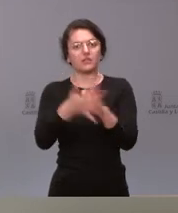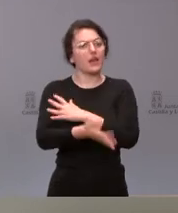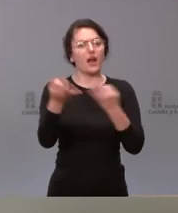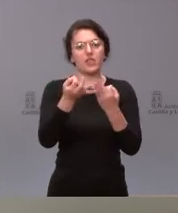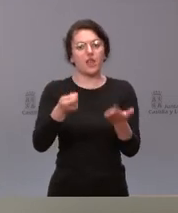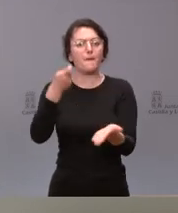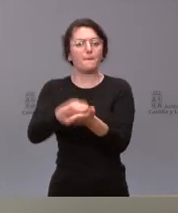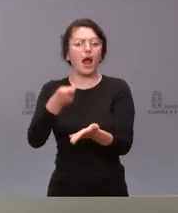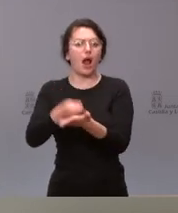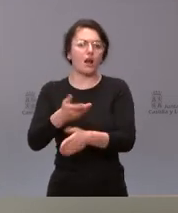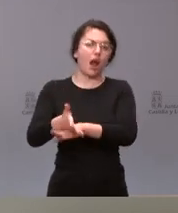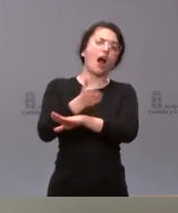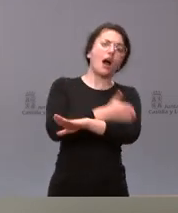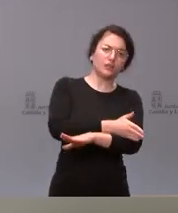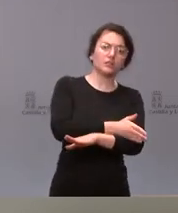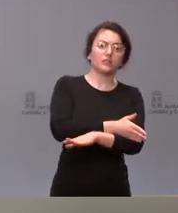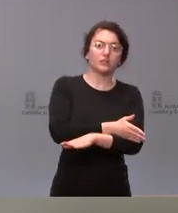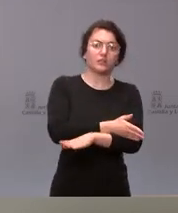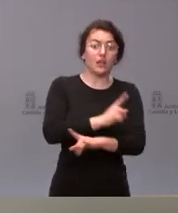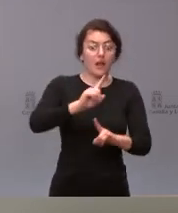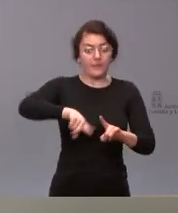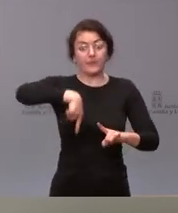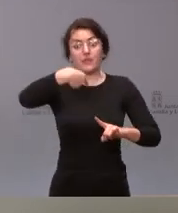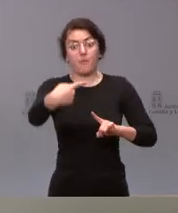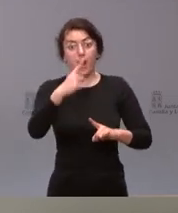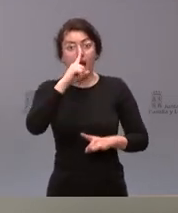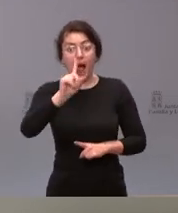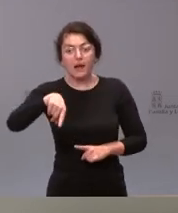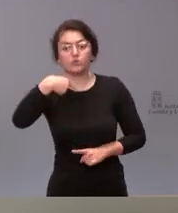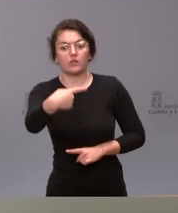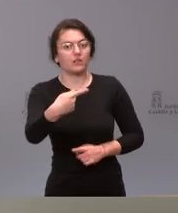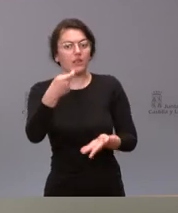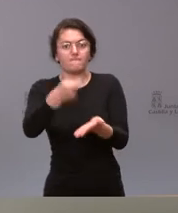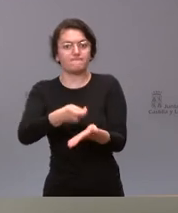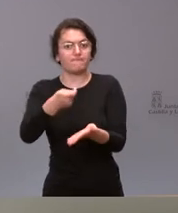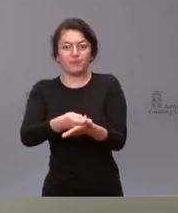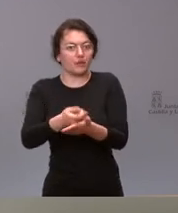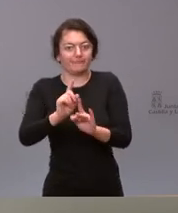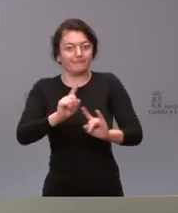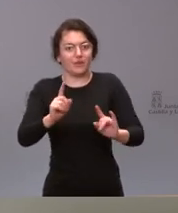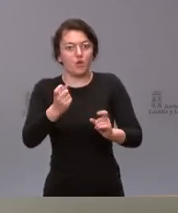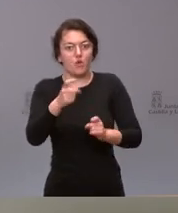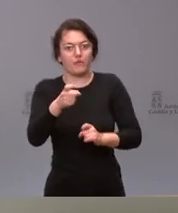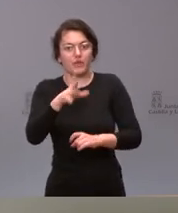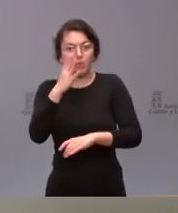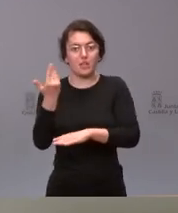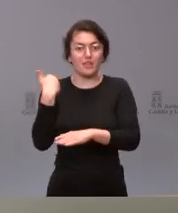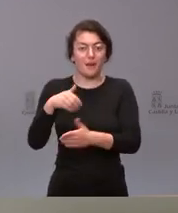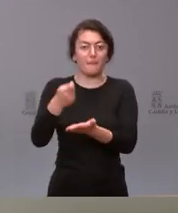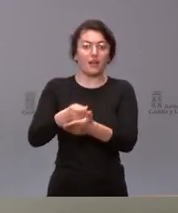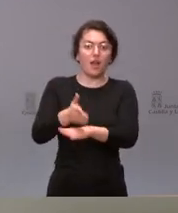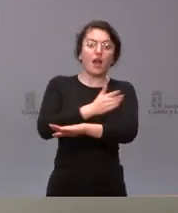ante haberse pagado esas cantidades no hubo ya que pagarlas en el año 21 como si ocurrió con otras comunidades autónomas que tienen un retraso